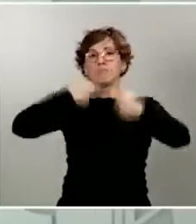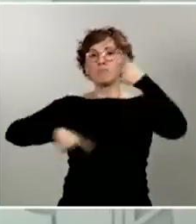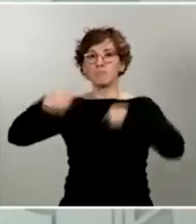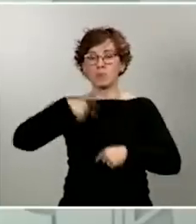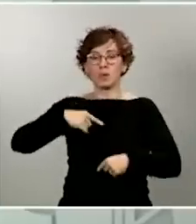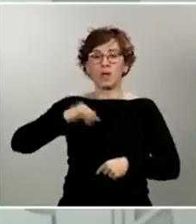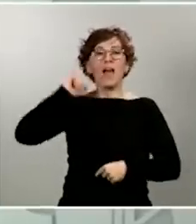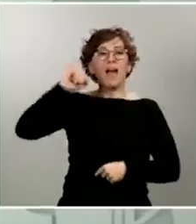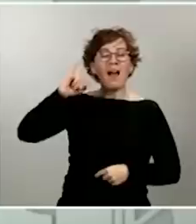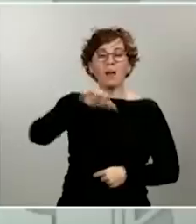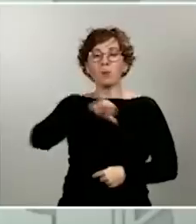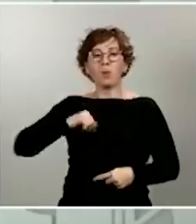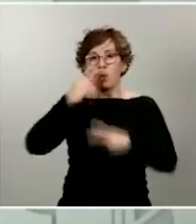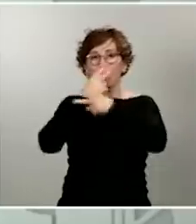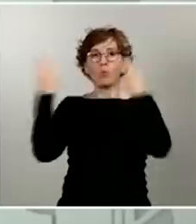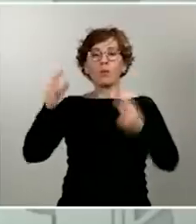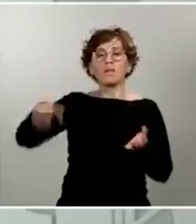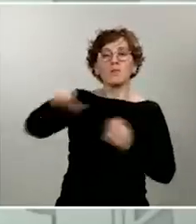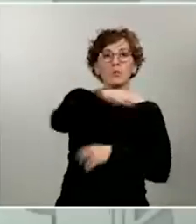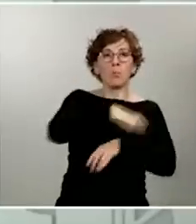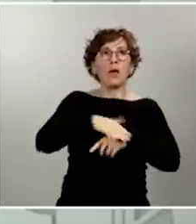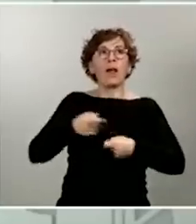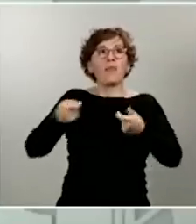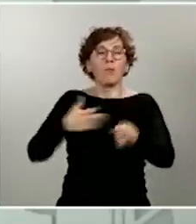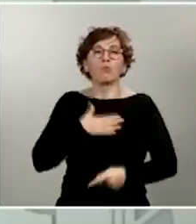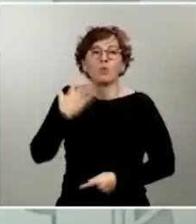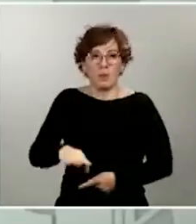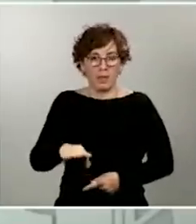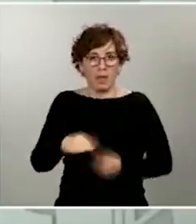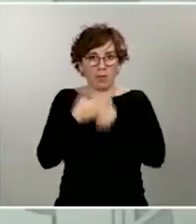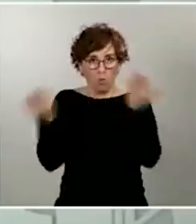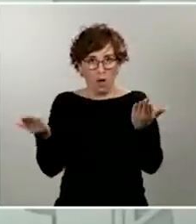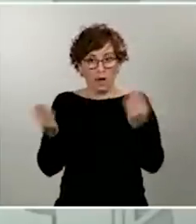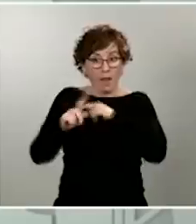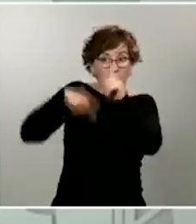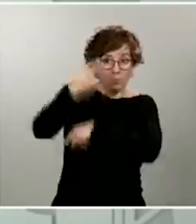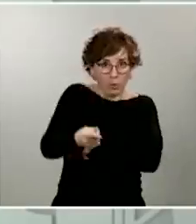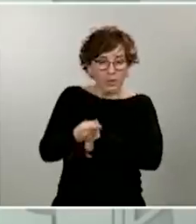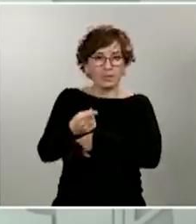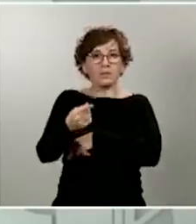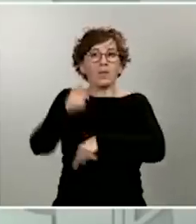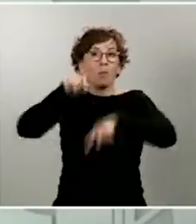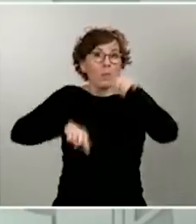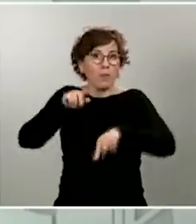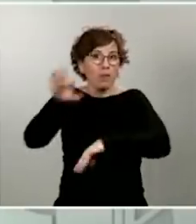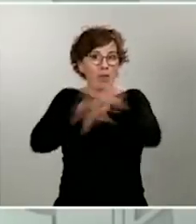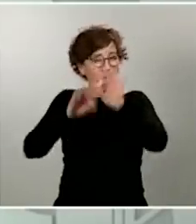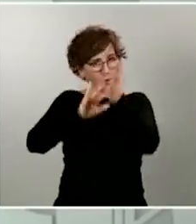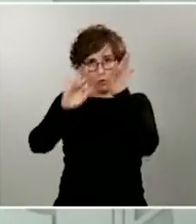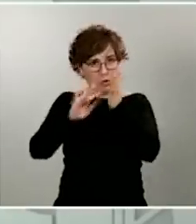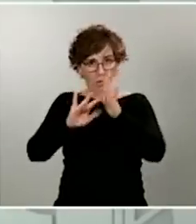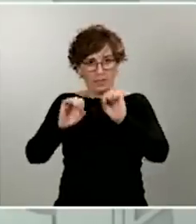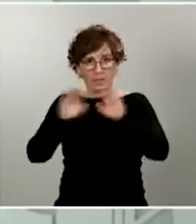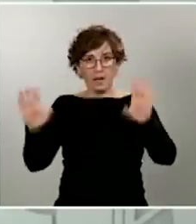que puedan facilitar esta opción. Vamos a dar a conocer las decisiones que tomemos en esta materia. También el presidente del Gobierno ha mostrado su